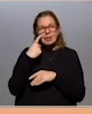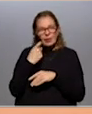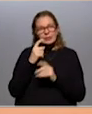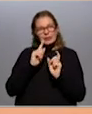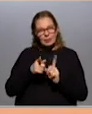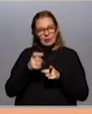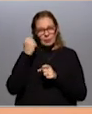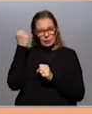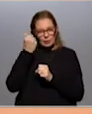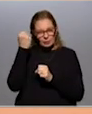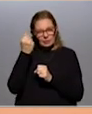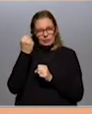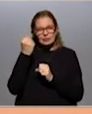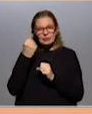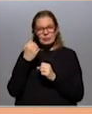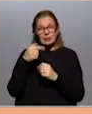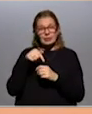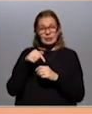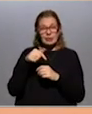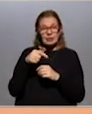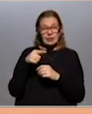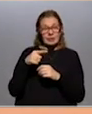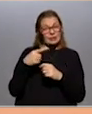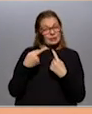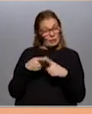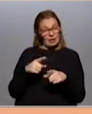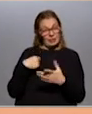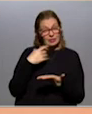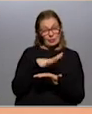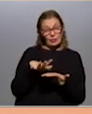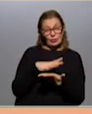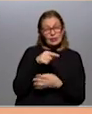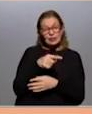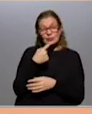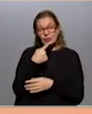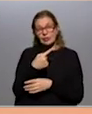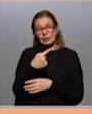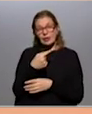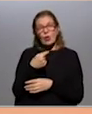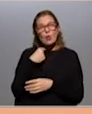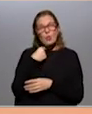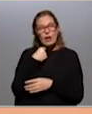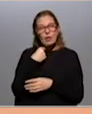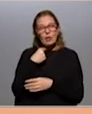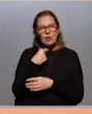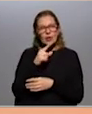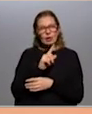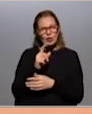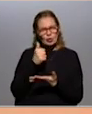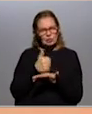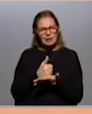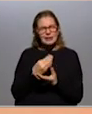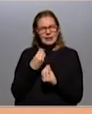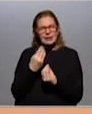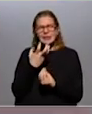importante en este contexto que estamos atravesando tan excepcional, y es el que ellos consideran como ocupados ausentes. ¿Qué son los